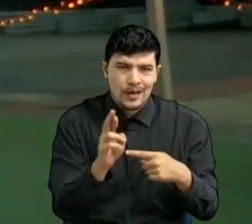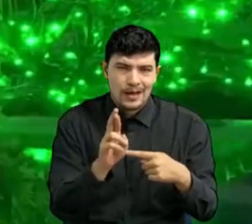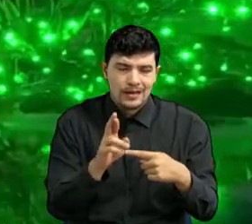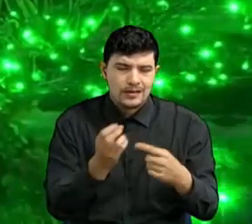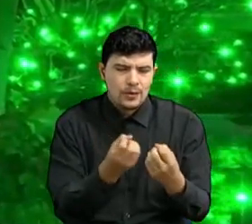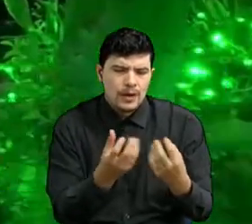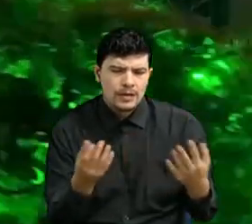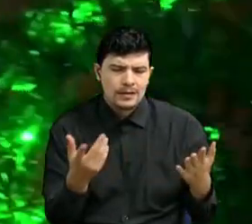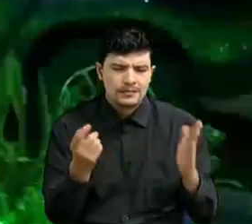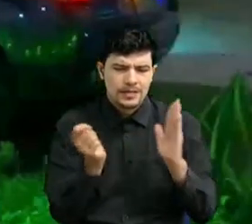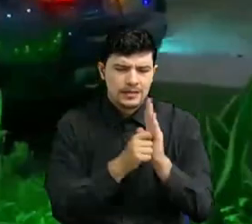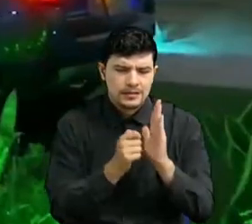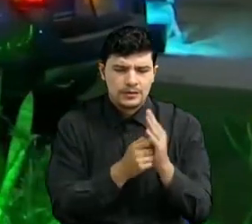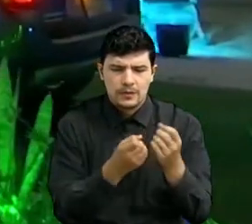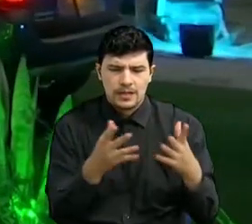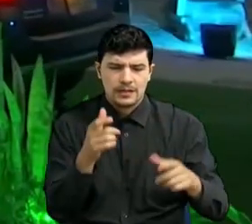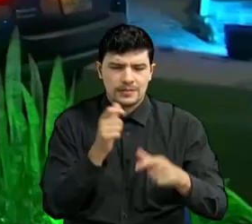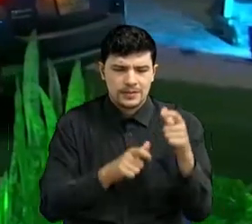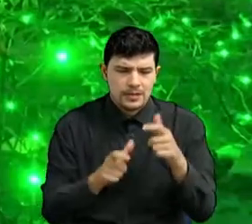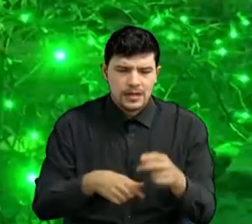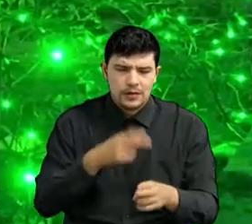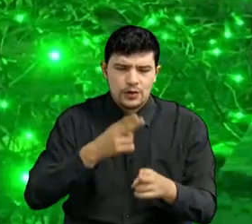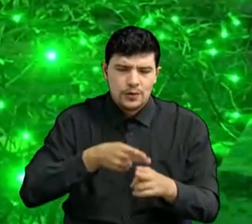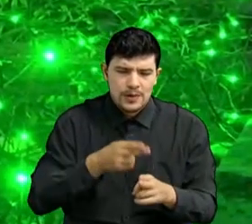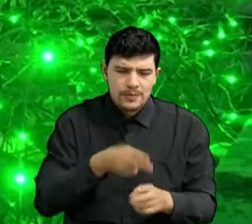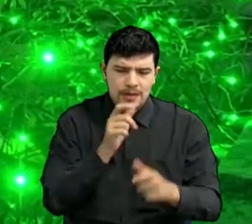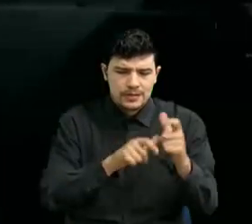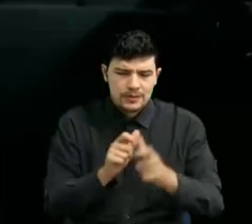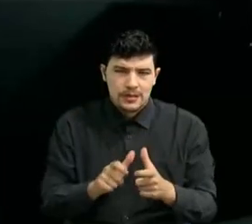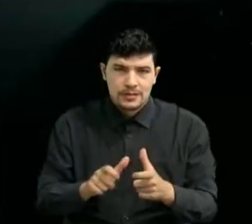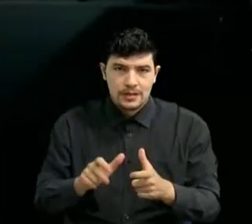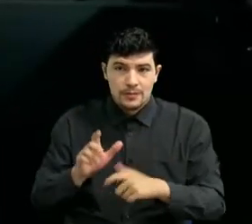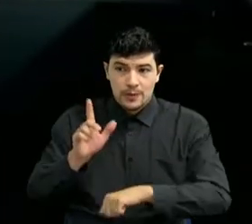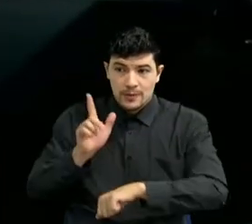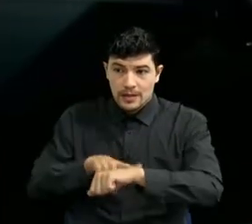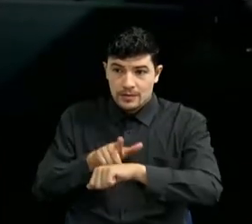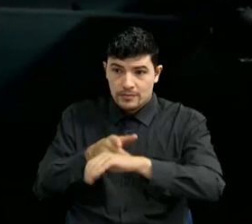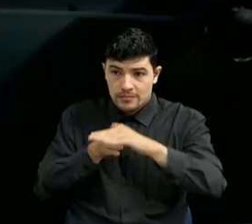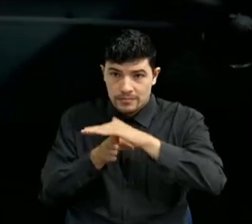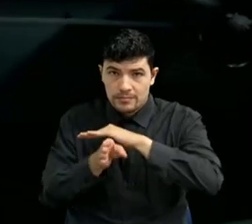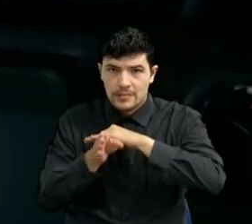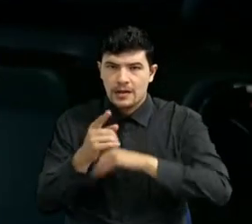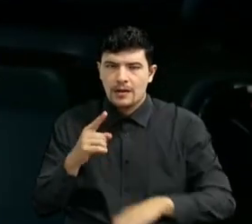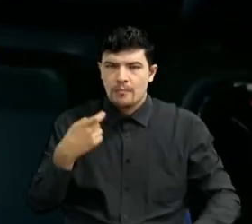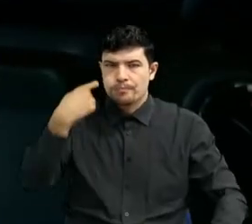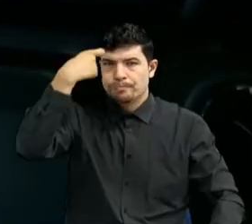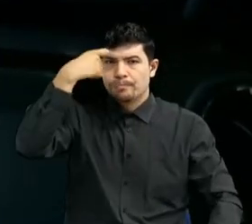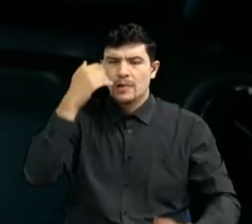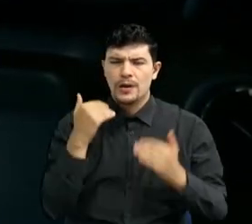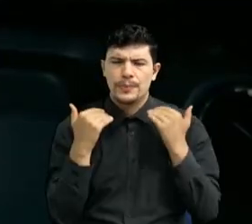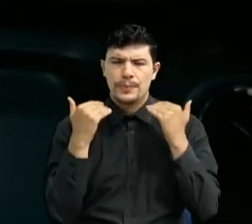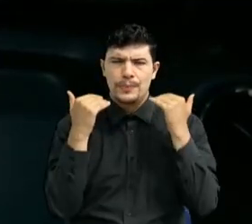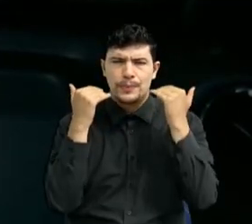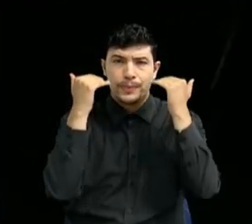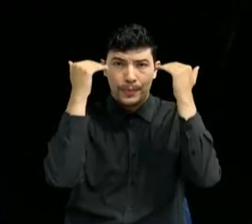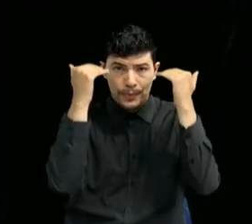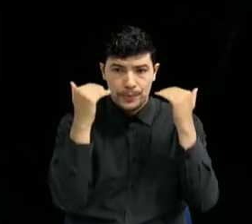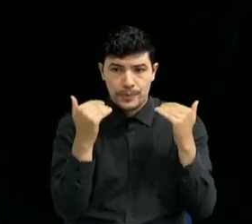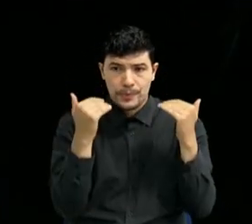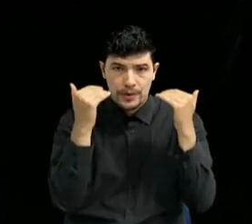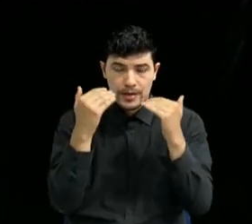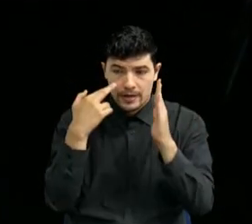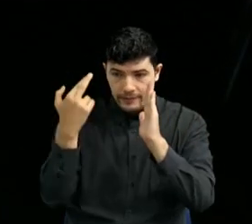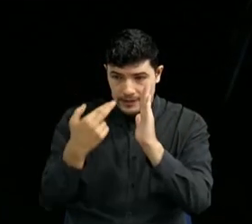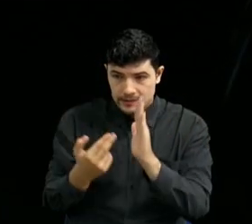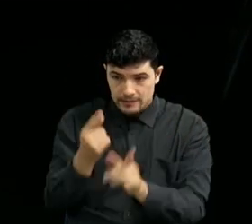cantidad de boletas, las personas y los nombres de las personas que vienen al momento del ingreso. toma la temperatura, se verifica que sean las personas.